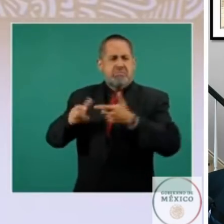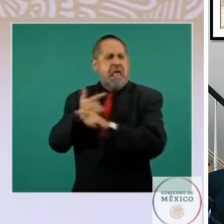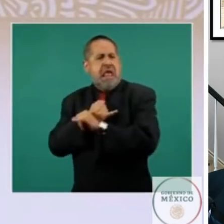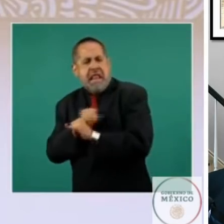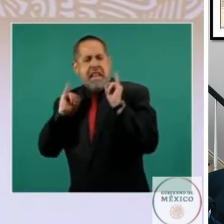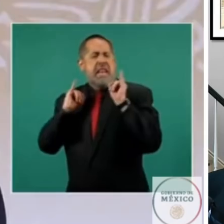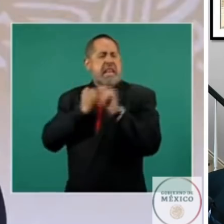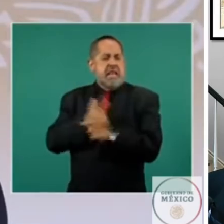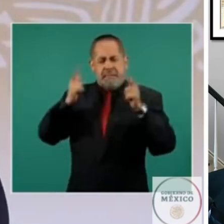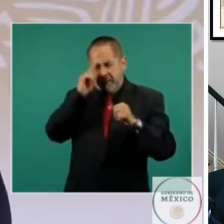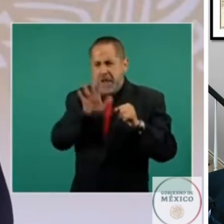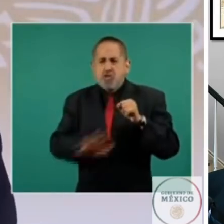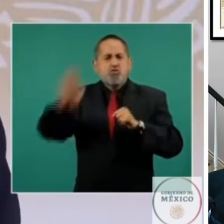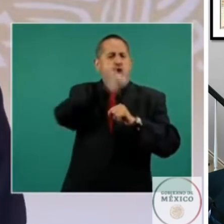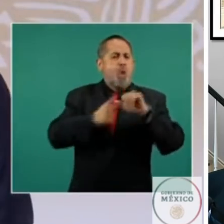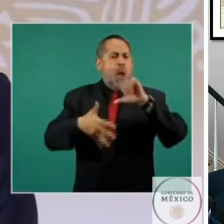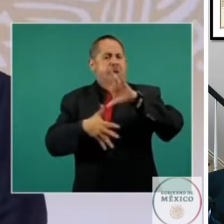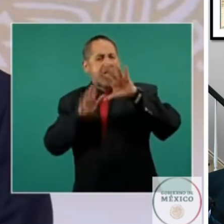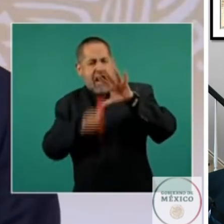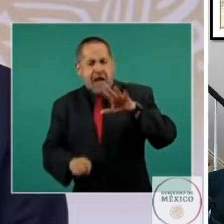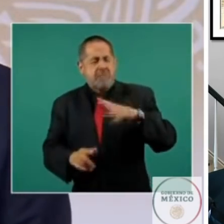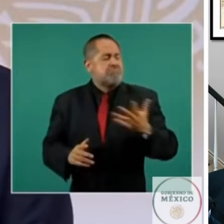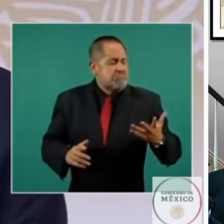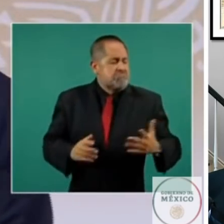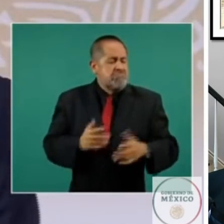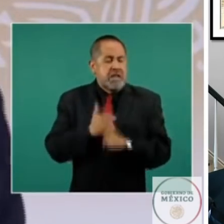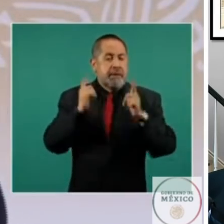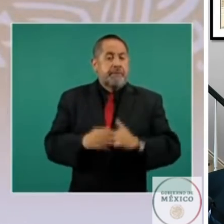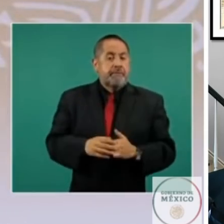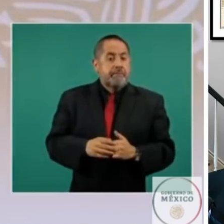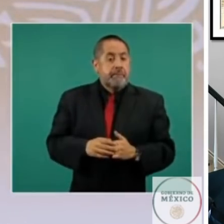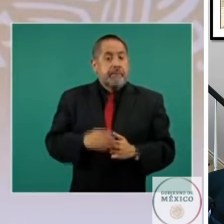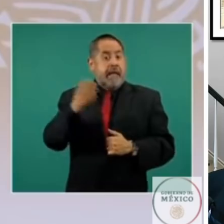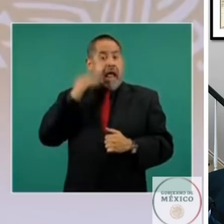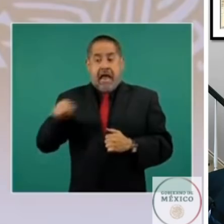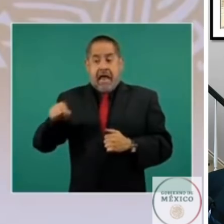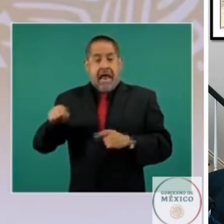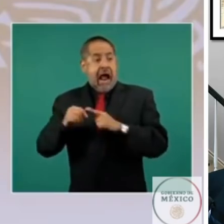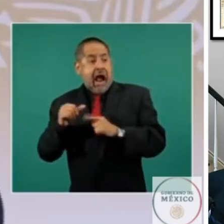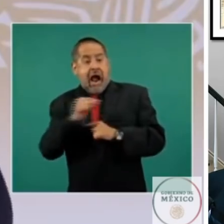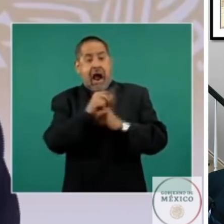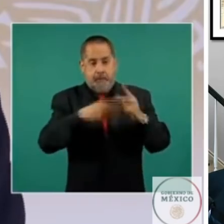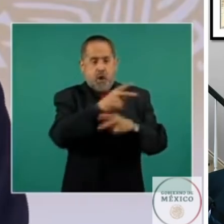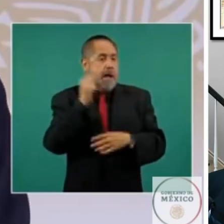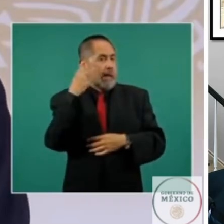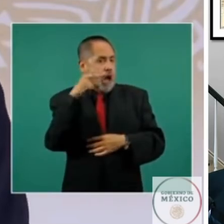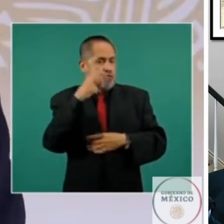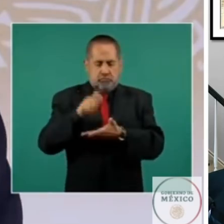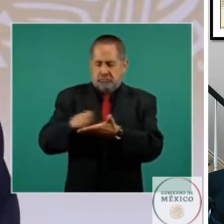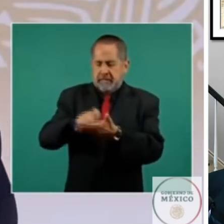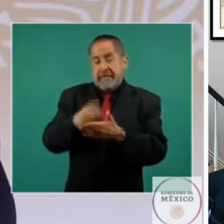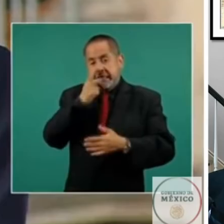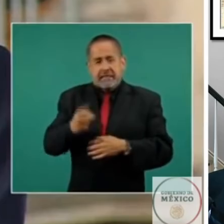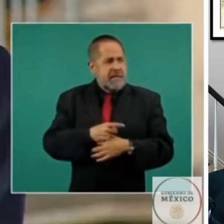nuestras tierras de América. Años antes en camino a Veracruz Martí deja escrito Oh México